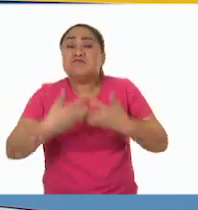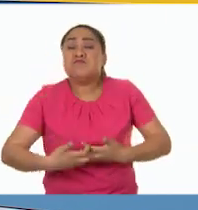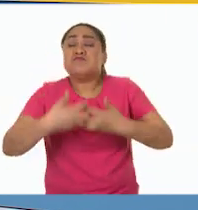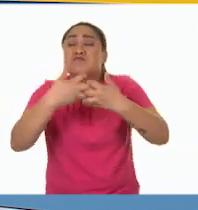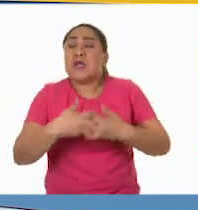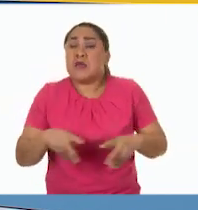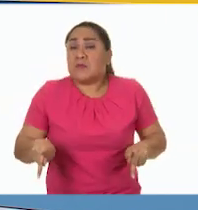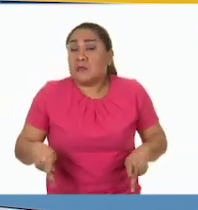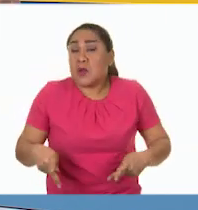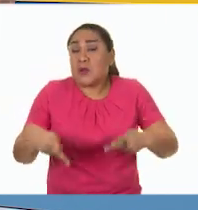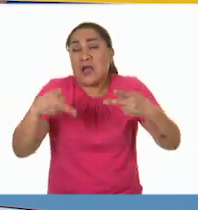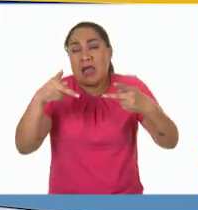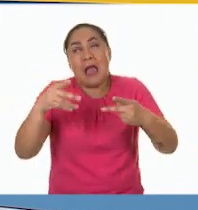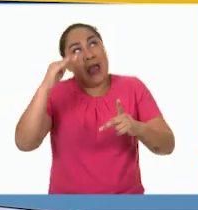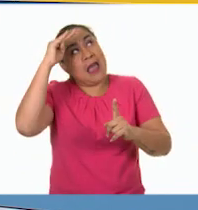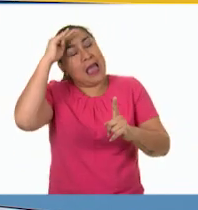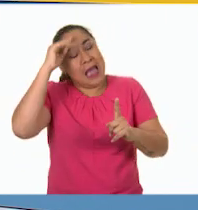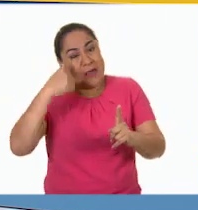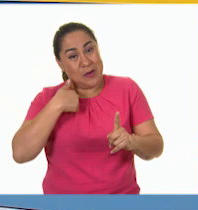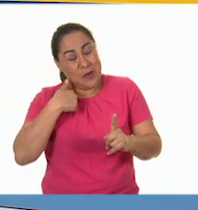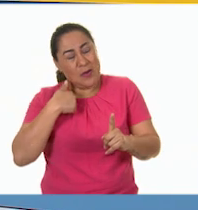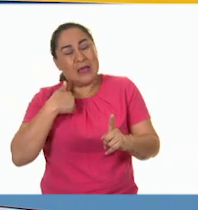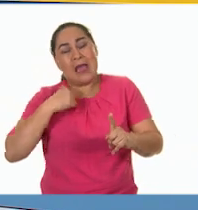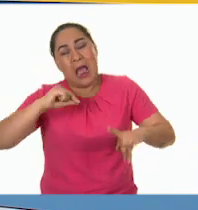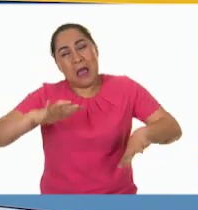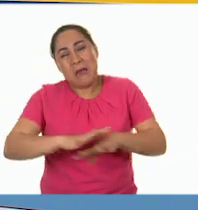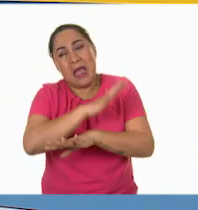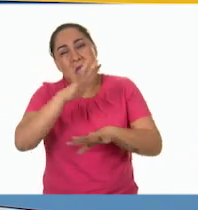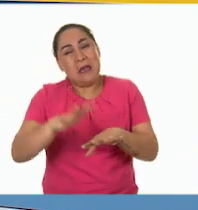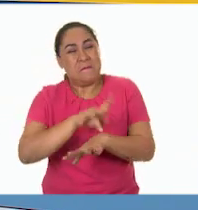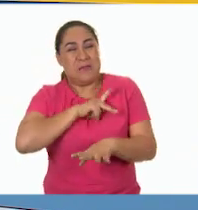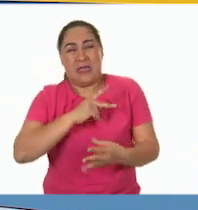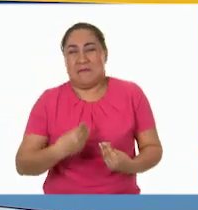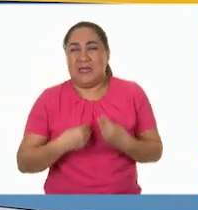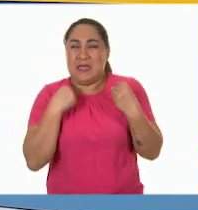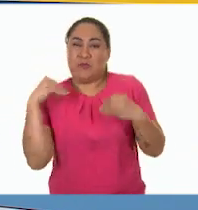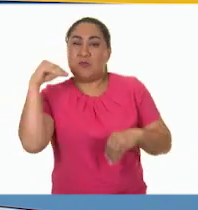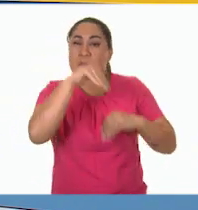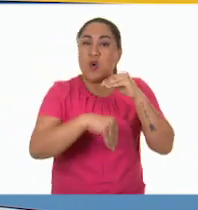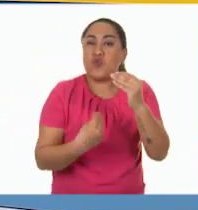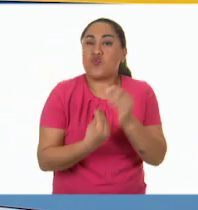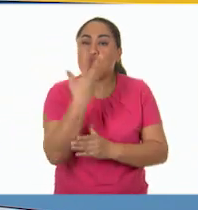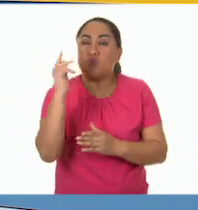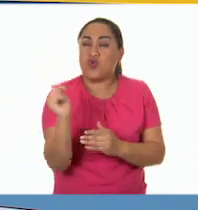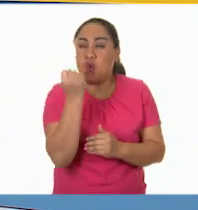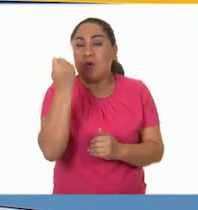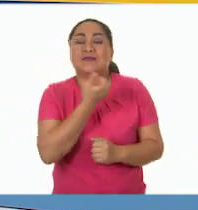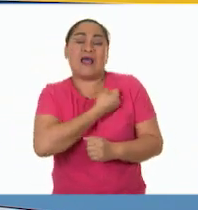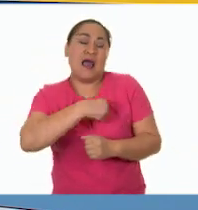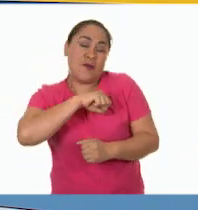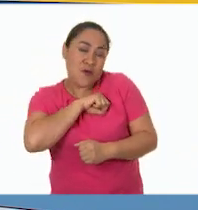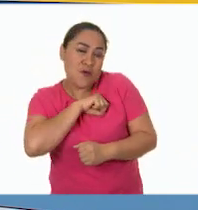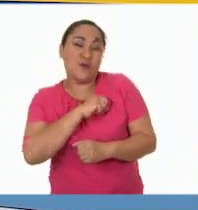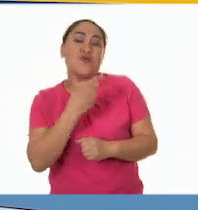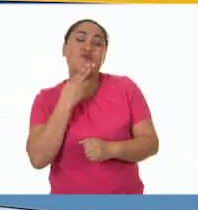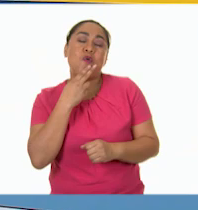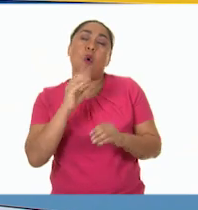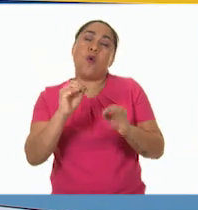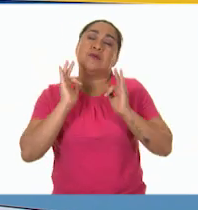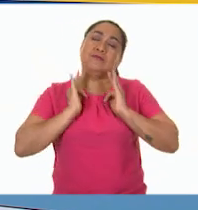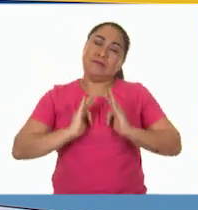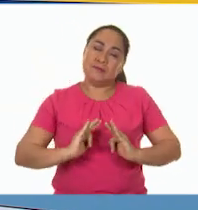vendían como las grandes soluciones a los problemas cotidianos, y como las garantías de la salud y el confort. Por ejemplo,